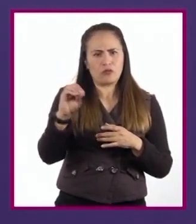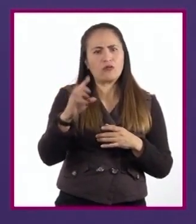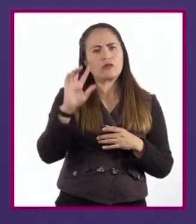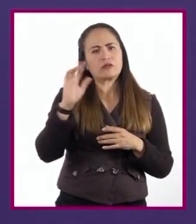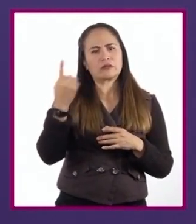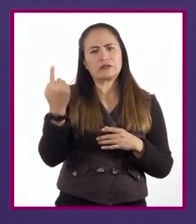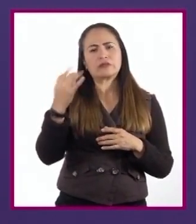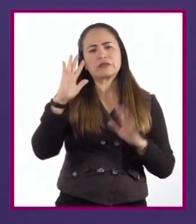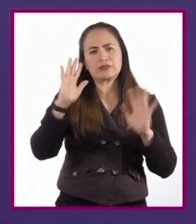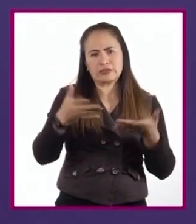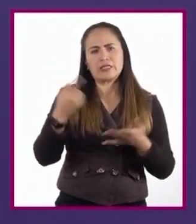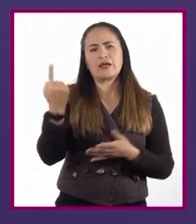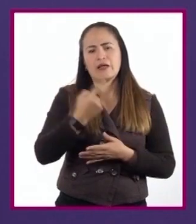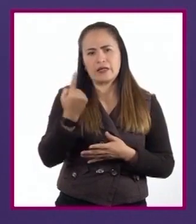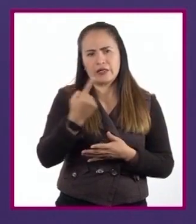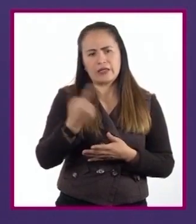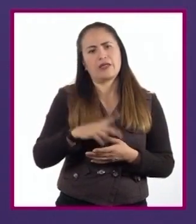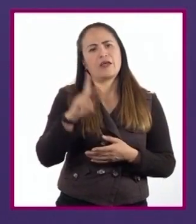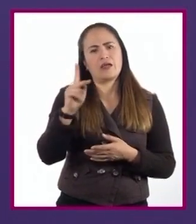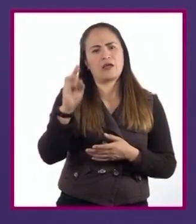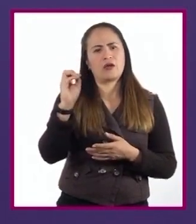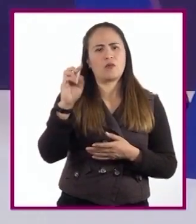por lo tanto, entre muchos otros.